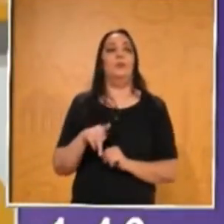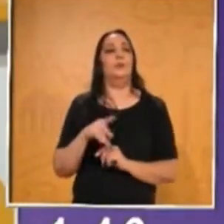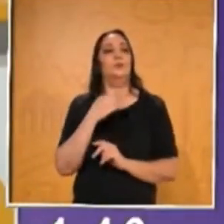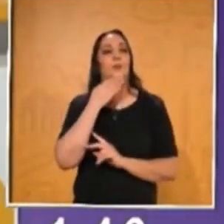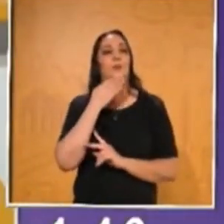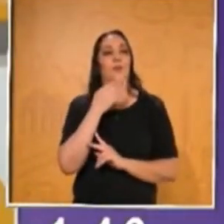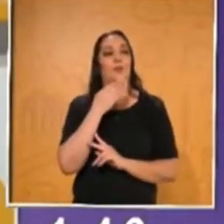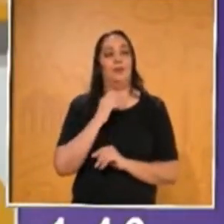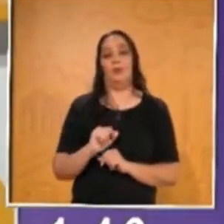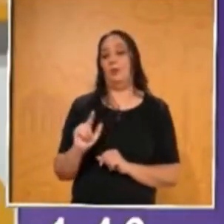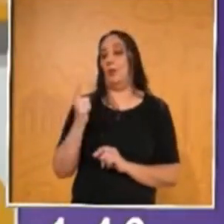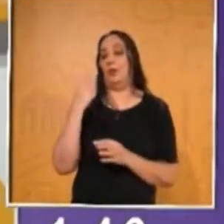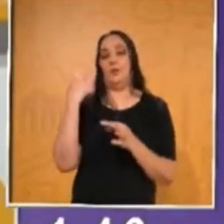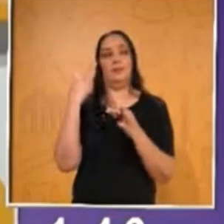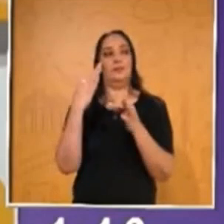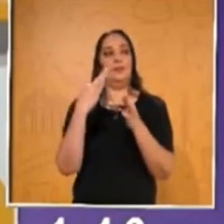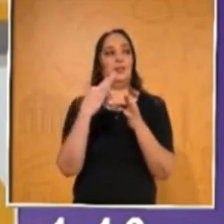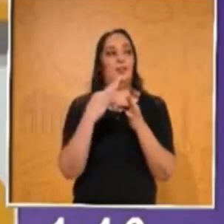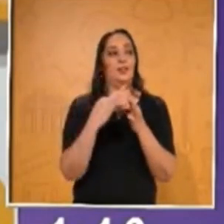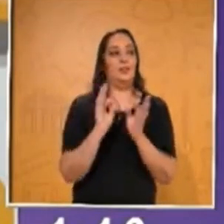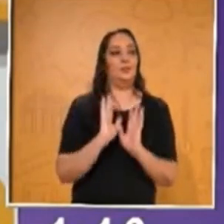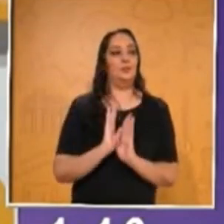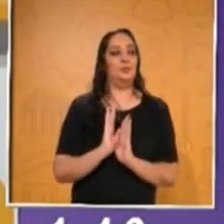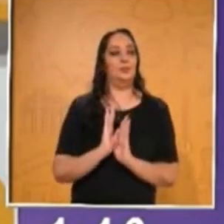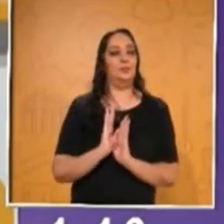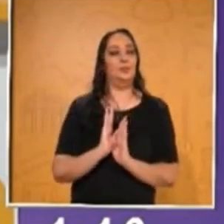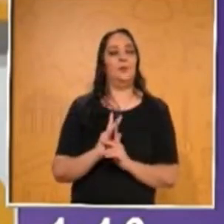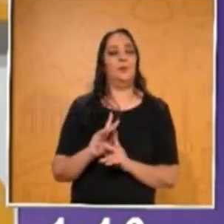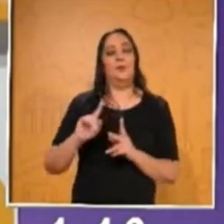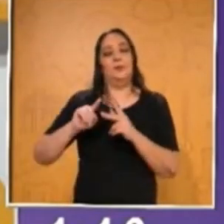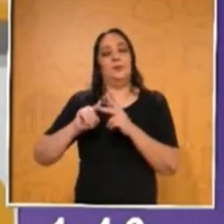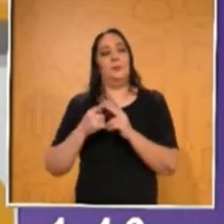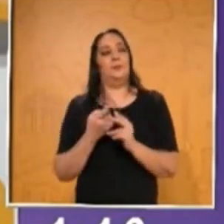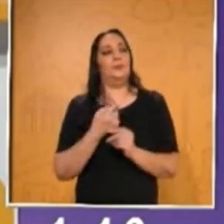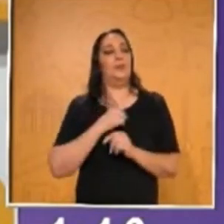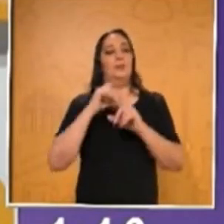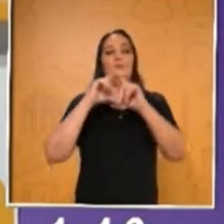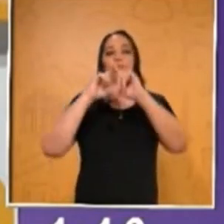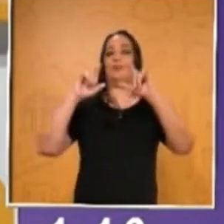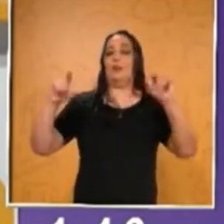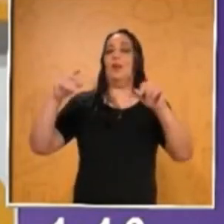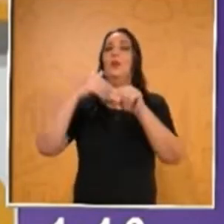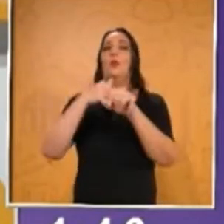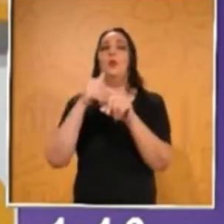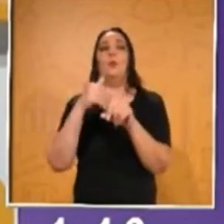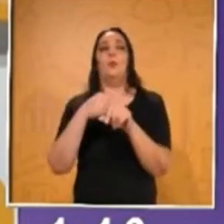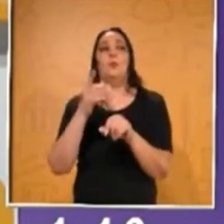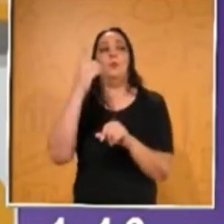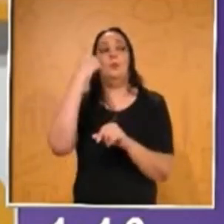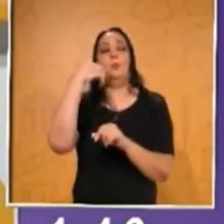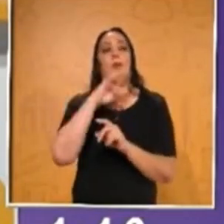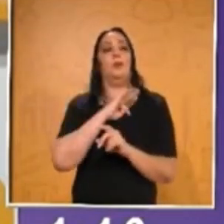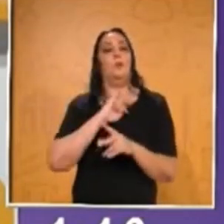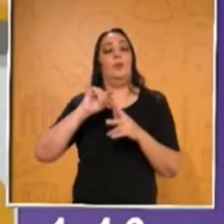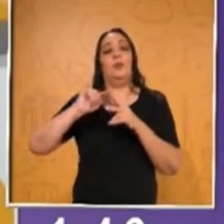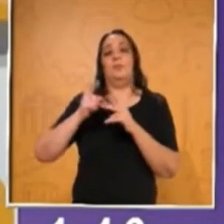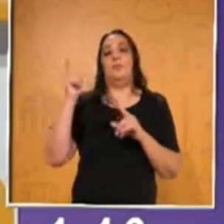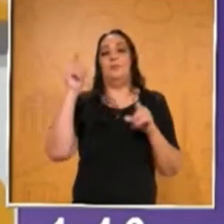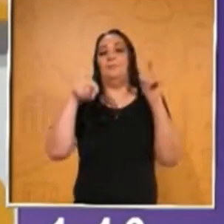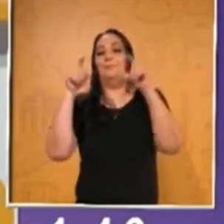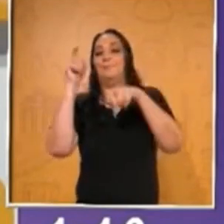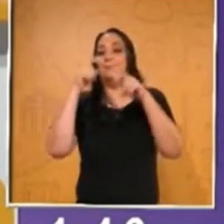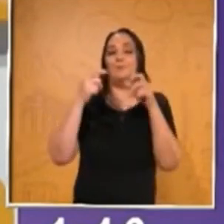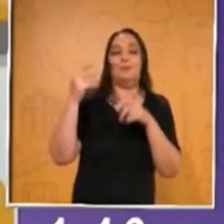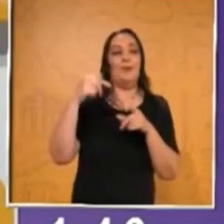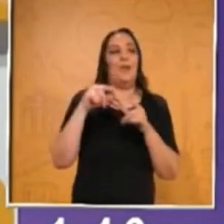Espero ya estén listos ahí con su dispositivo. Vamos a pasar el código en pantalla para que empiecen a conectarse y ver